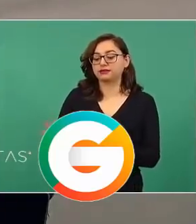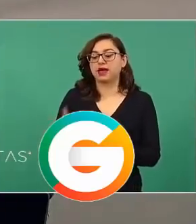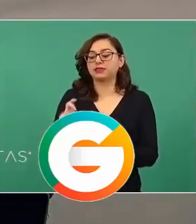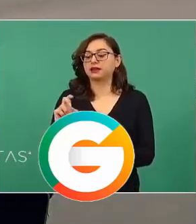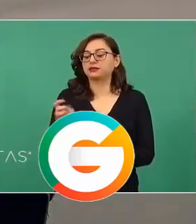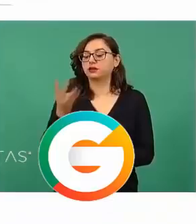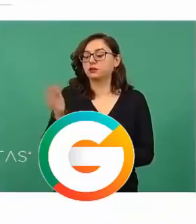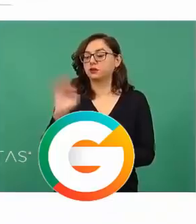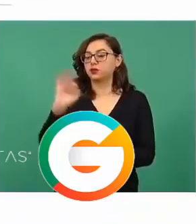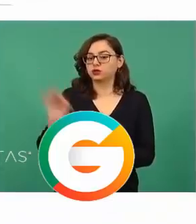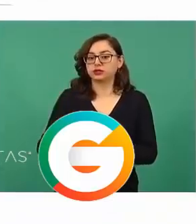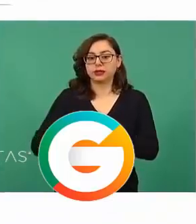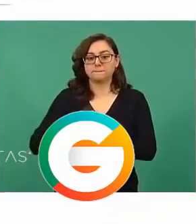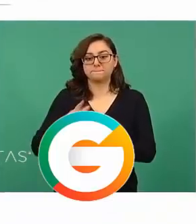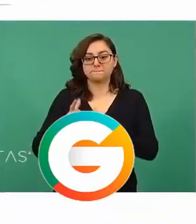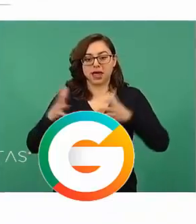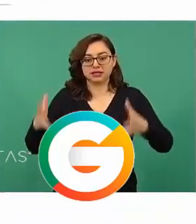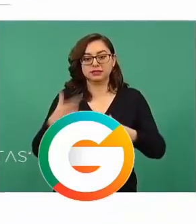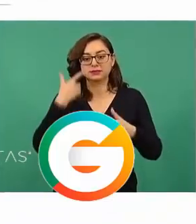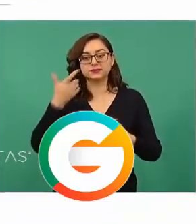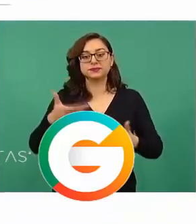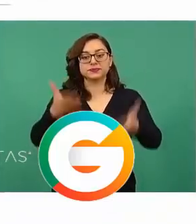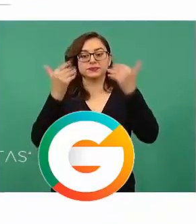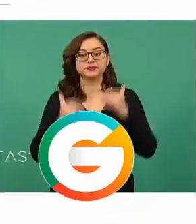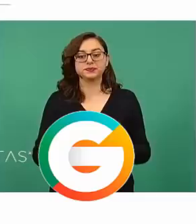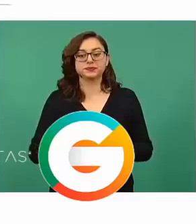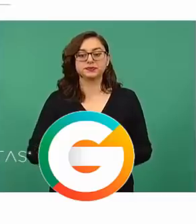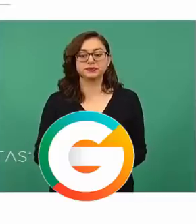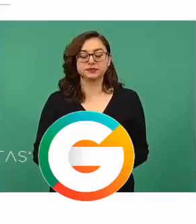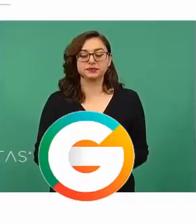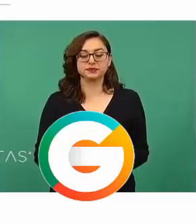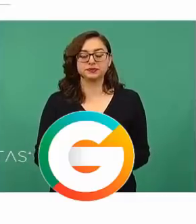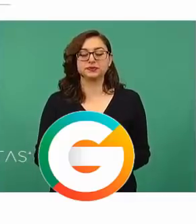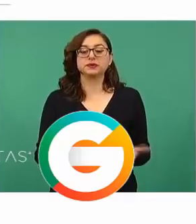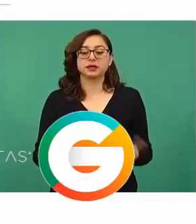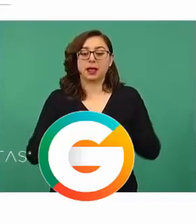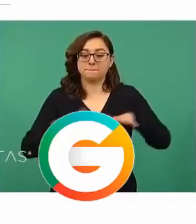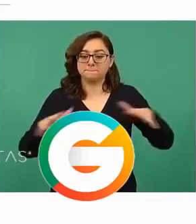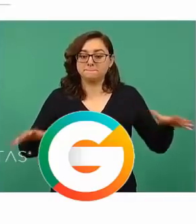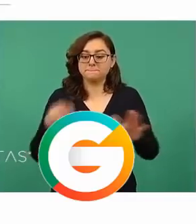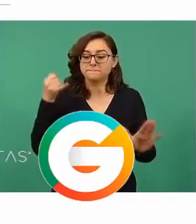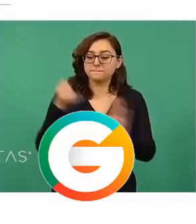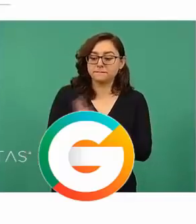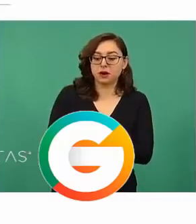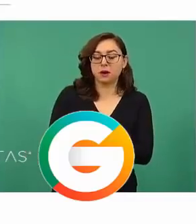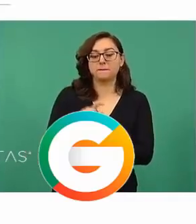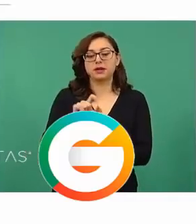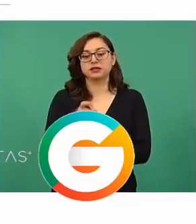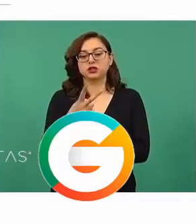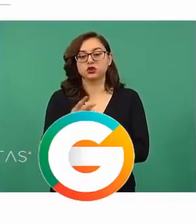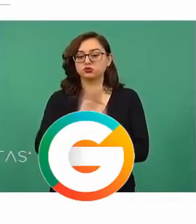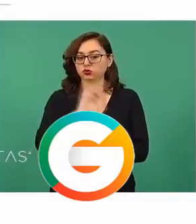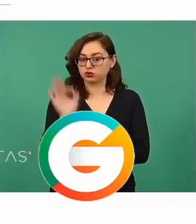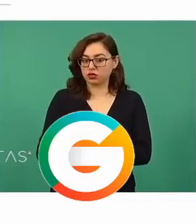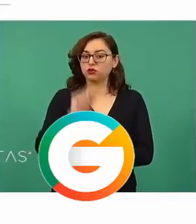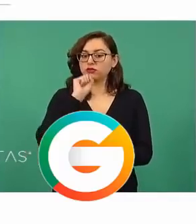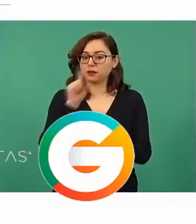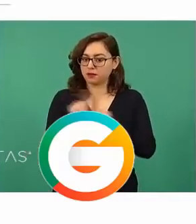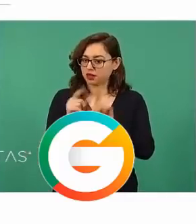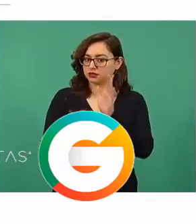en un 34 por ciento. La que sigue, por favor. En recorridos marítimos, un 22 por ciento. La que sigue, por favor.